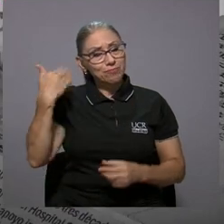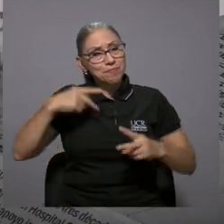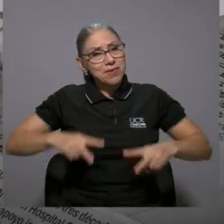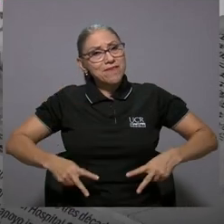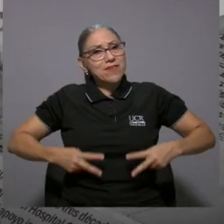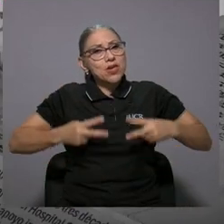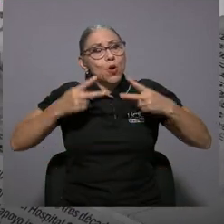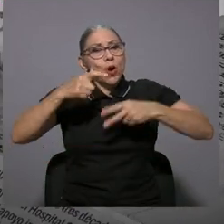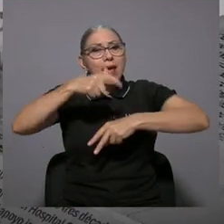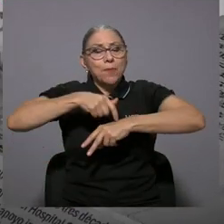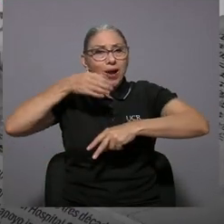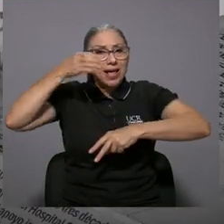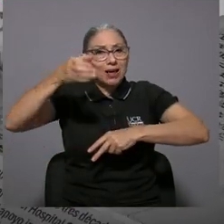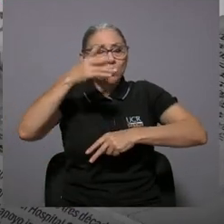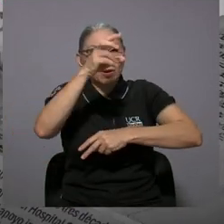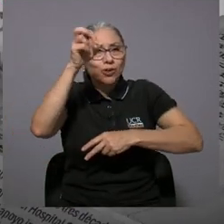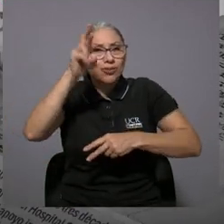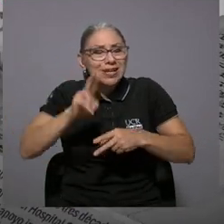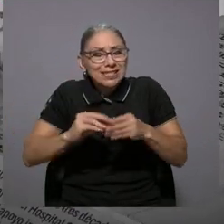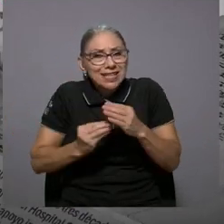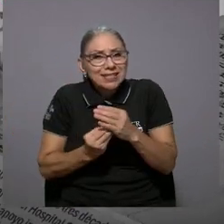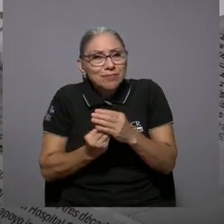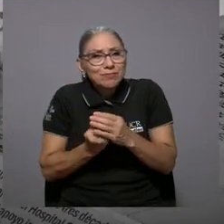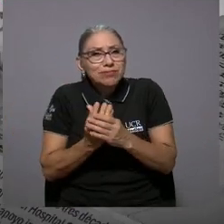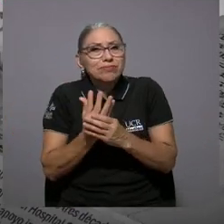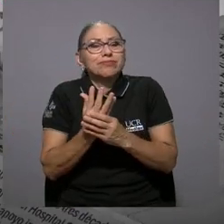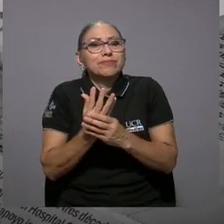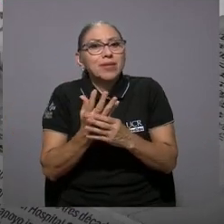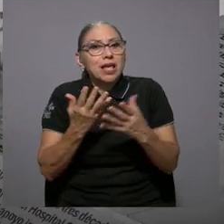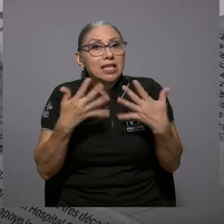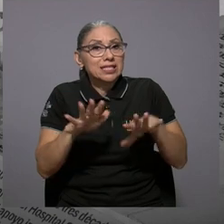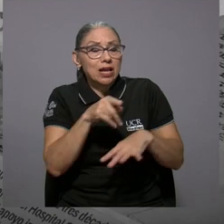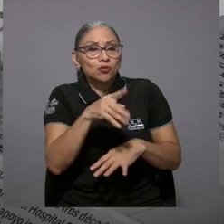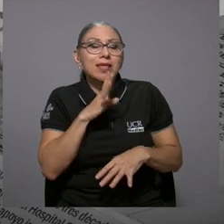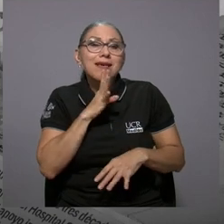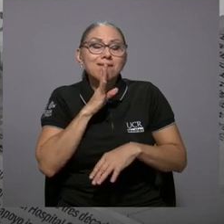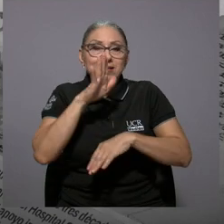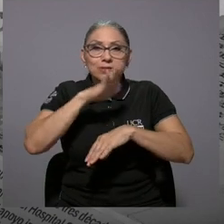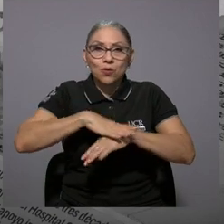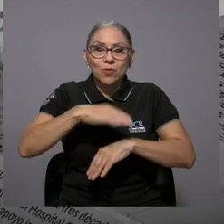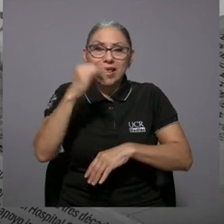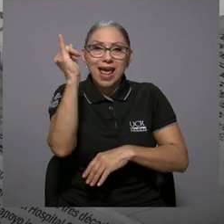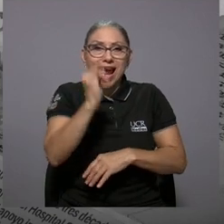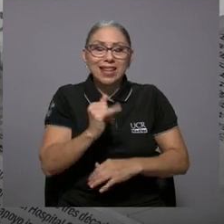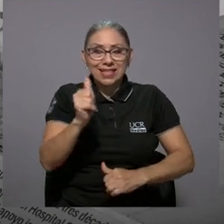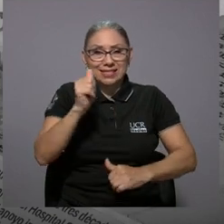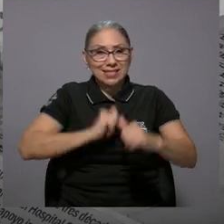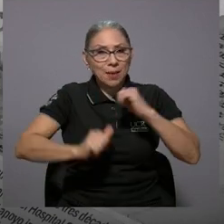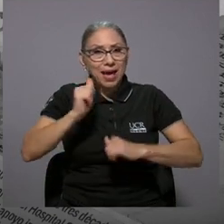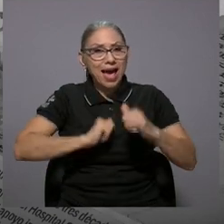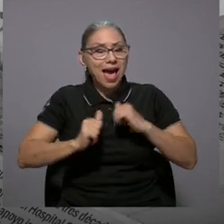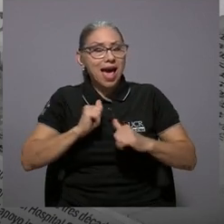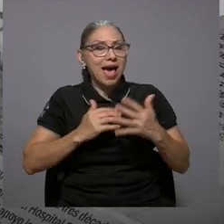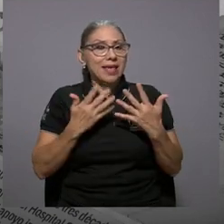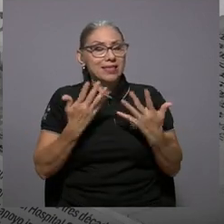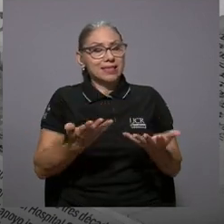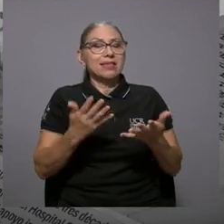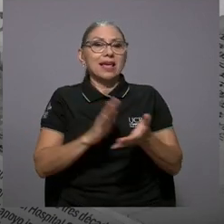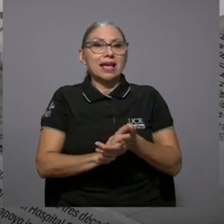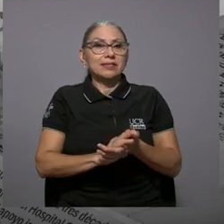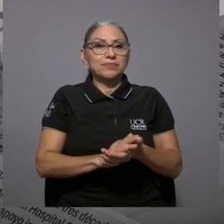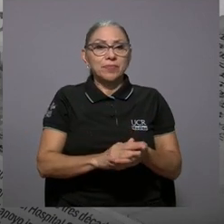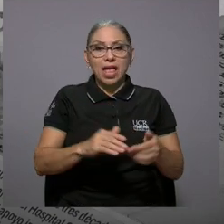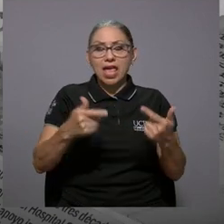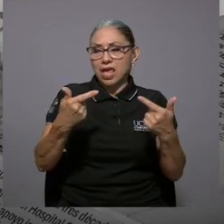Bueno, usted vivió una época floreciente de la cultura costarricense, donde ya que usted habla de